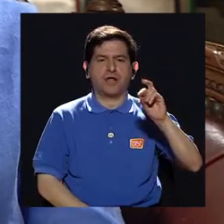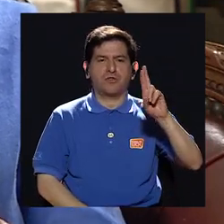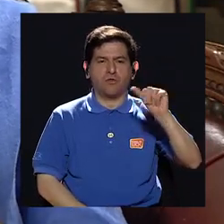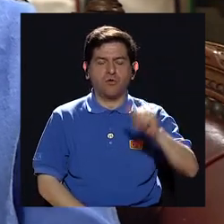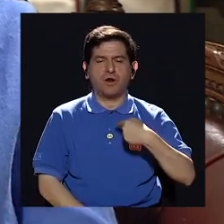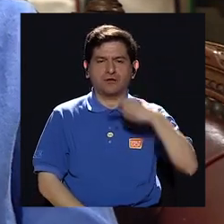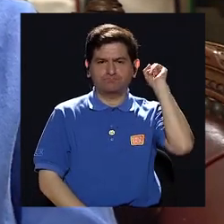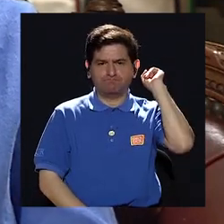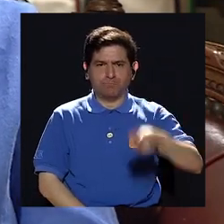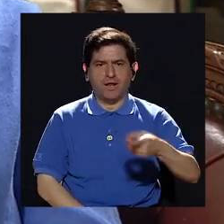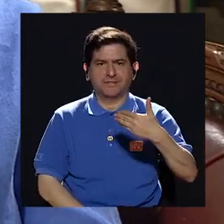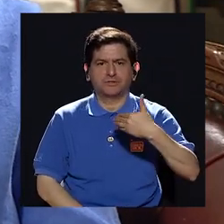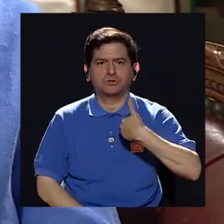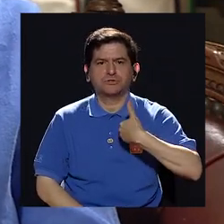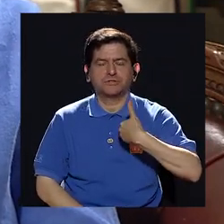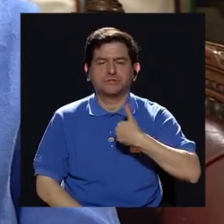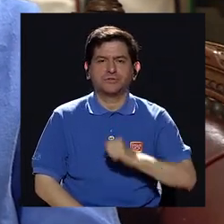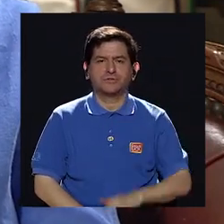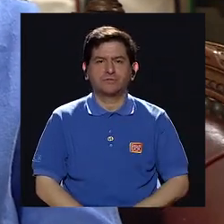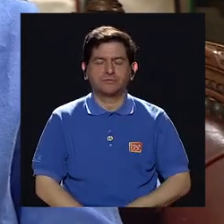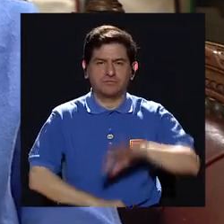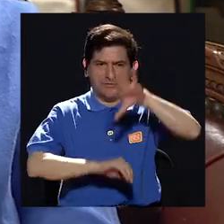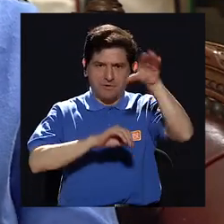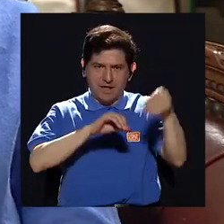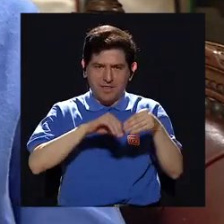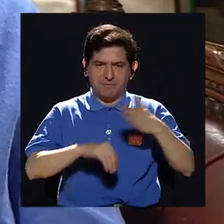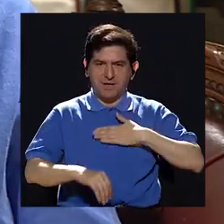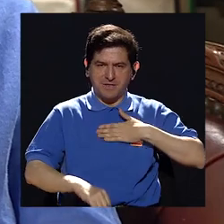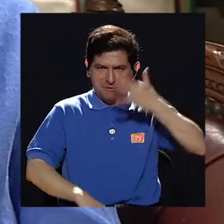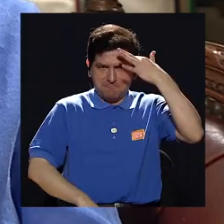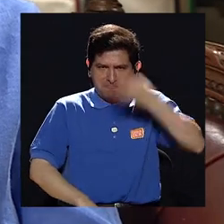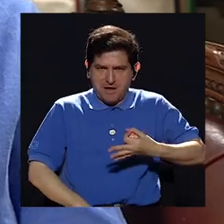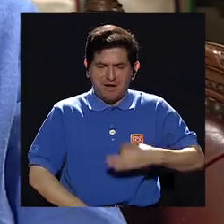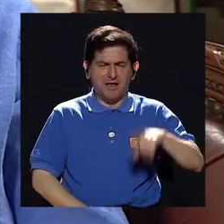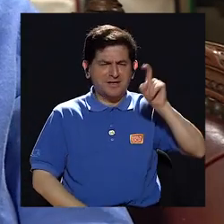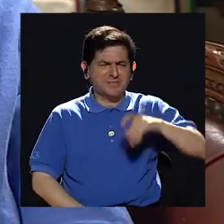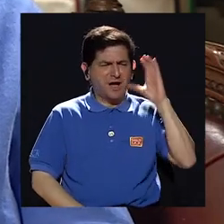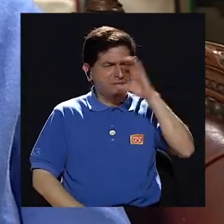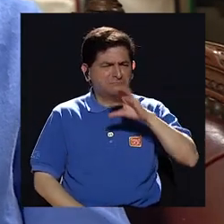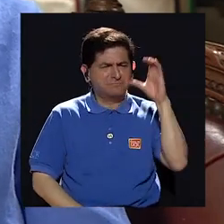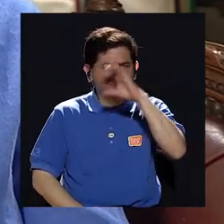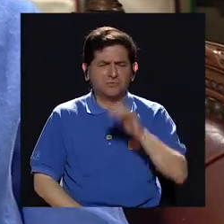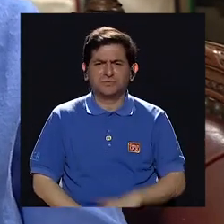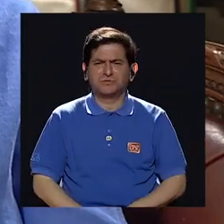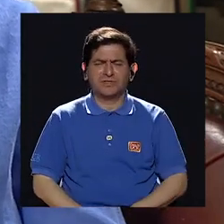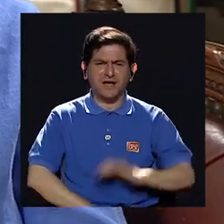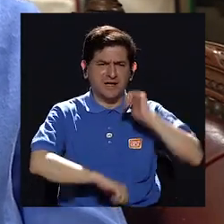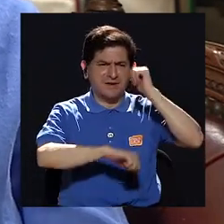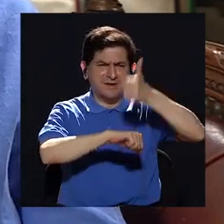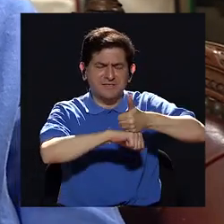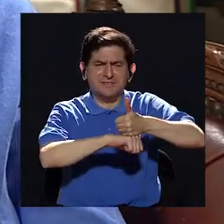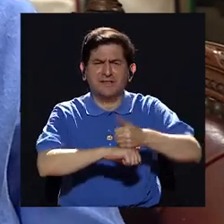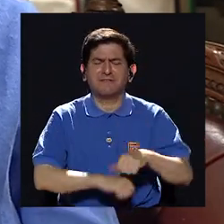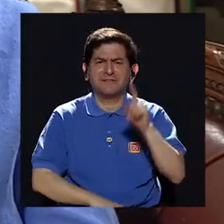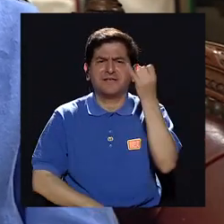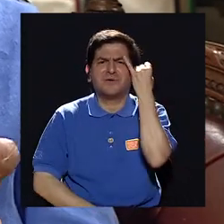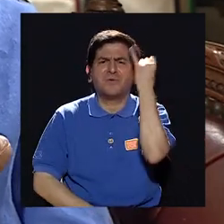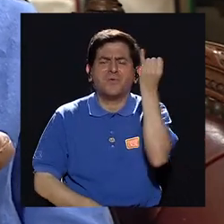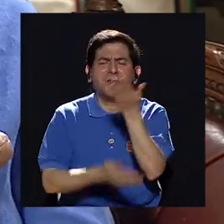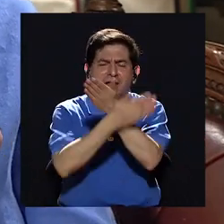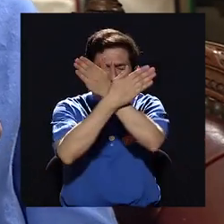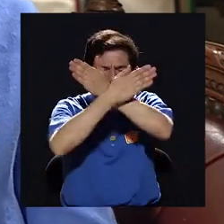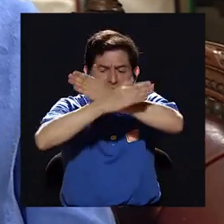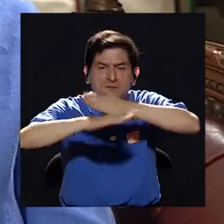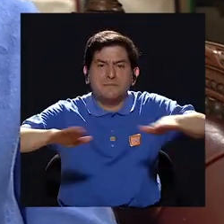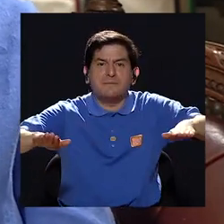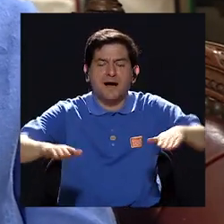ante la obligación además de mi convicción de que hay que buscar y poner sobre la mesa una iniciativa de